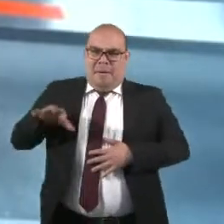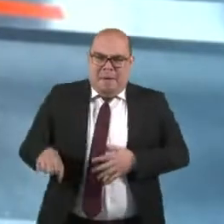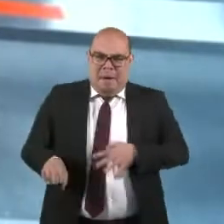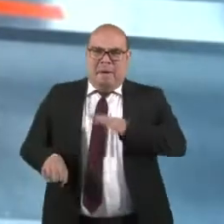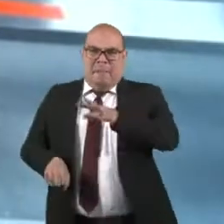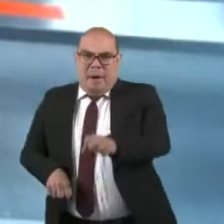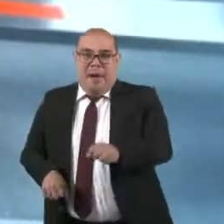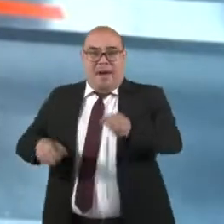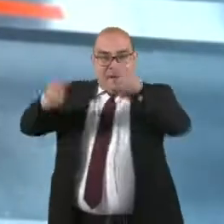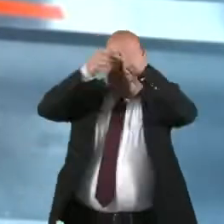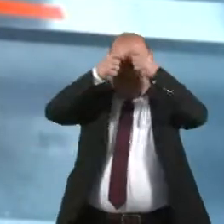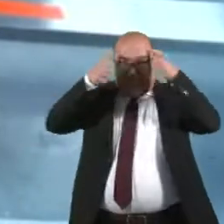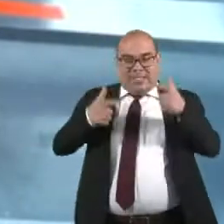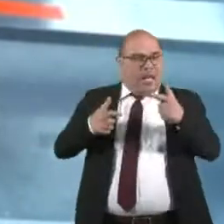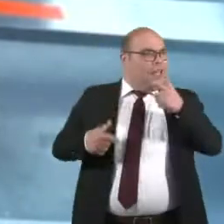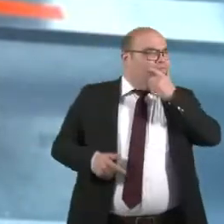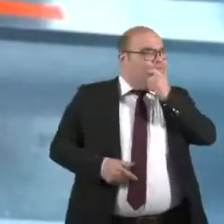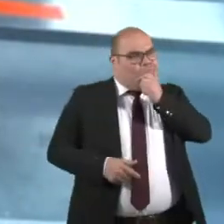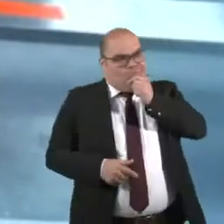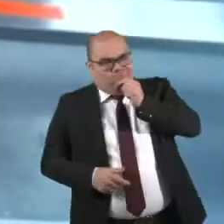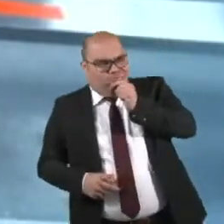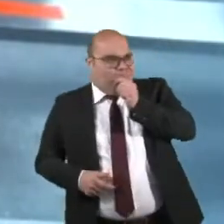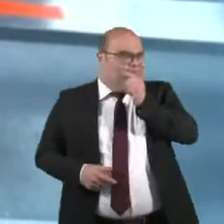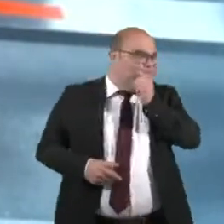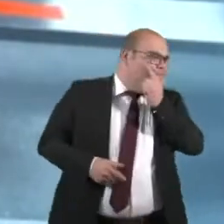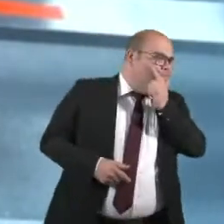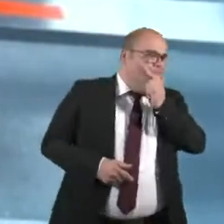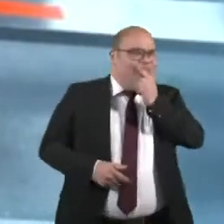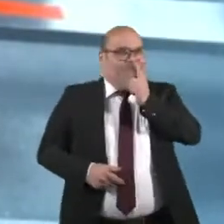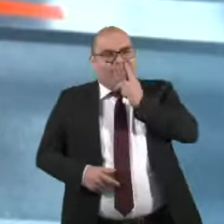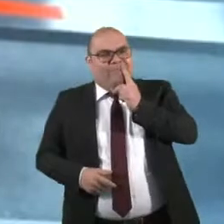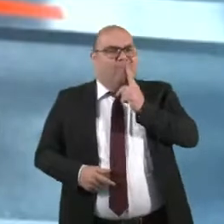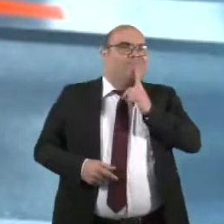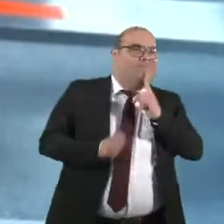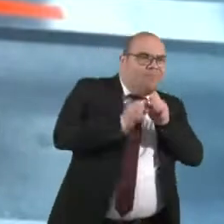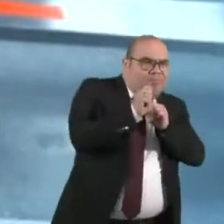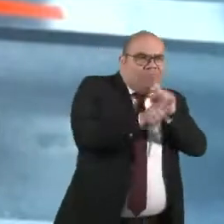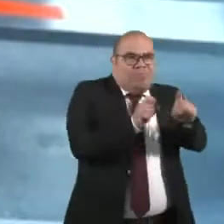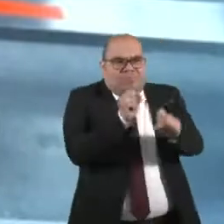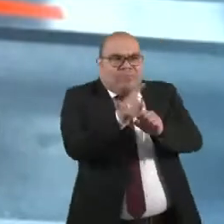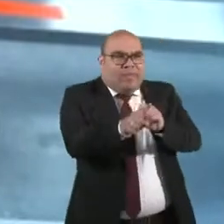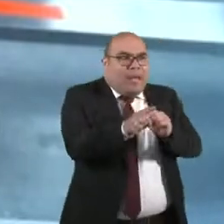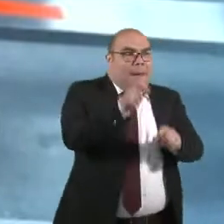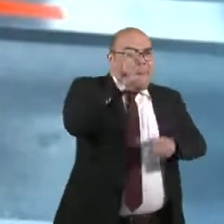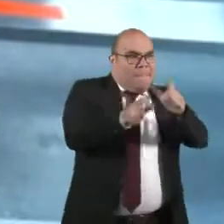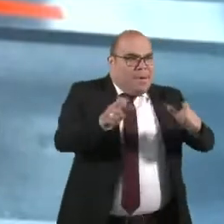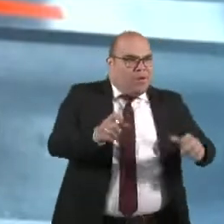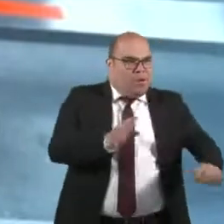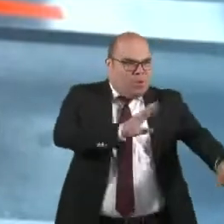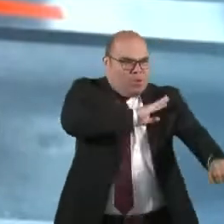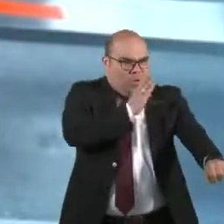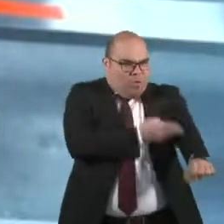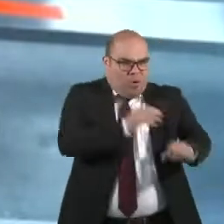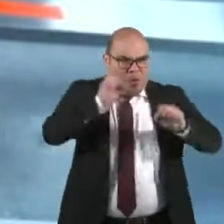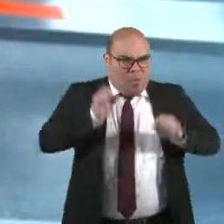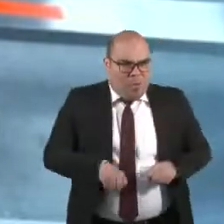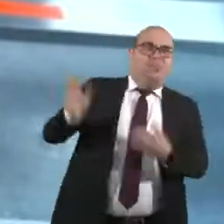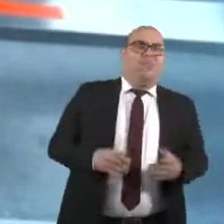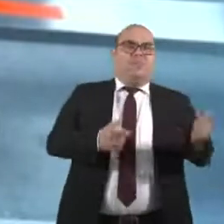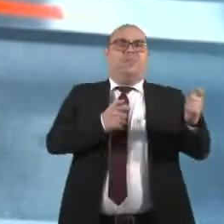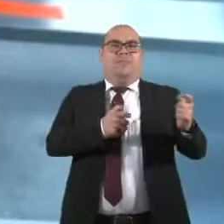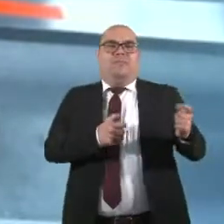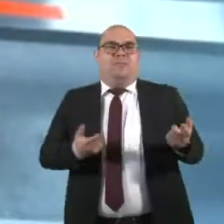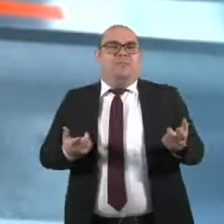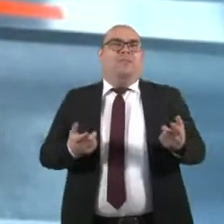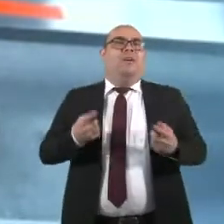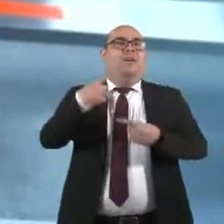preocupado por la situación, empieza a reclutar personas que tuviesen la capacidad de enfrentar este fenómeno de guerrilla y que tuvieran